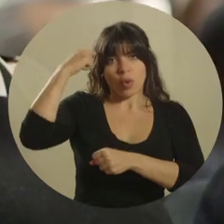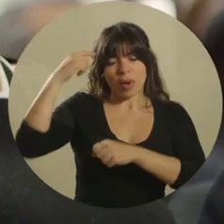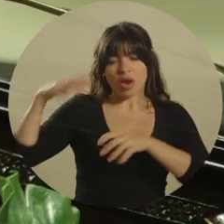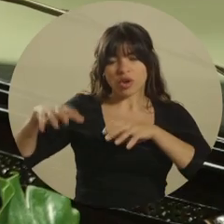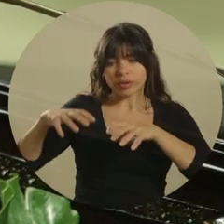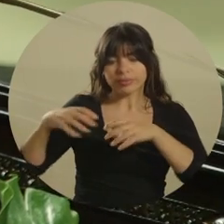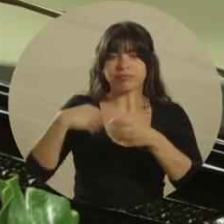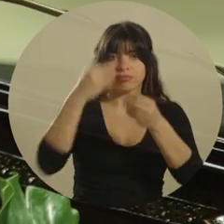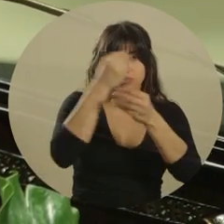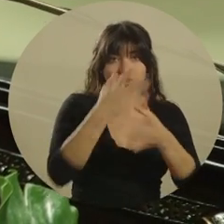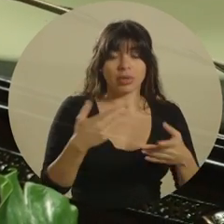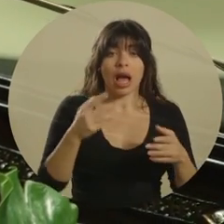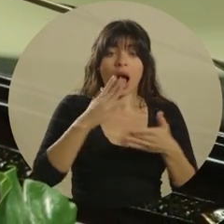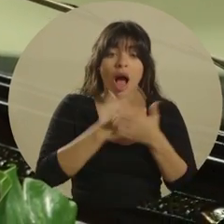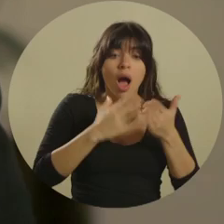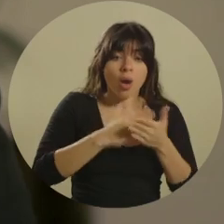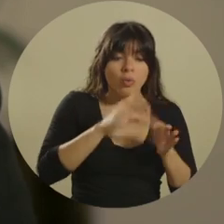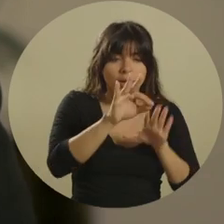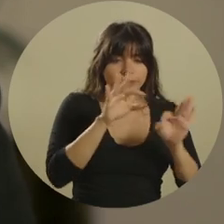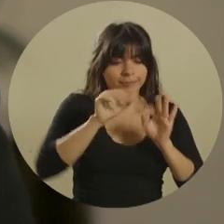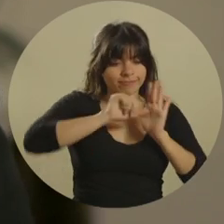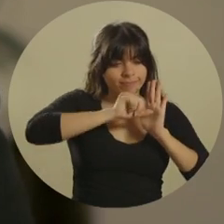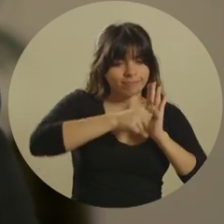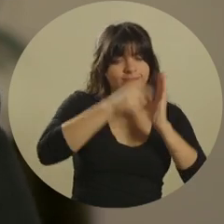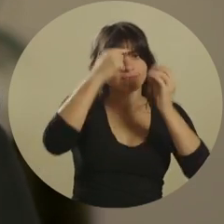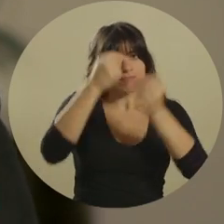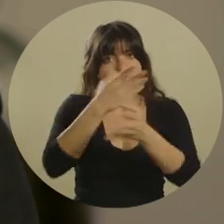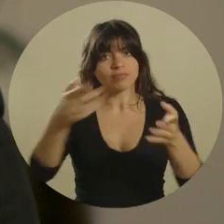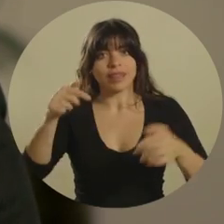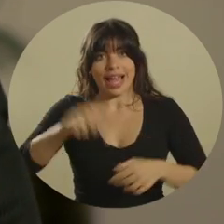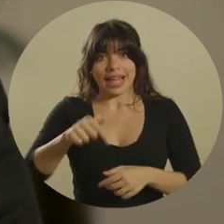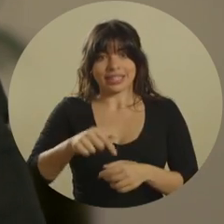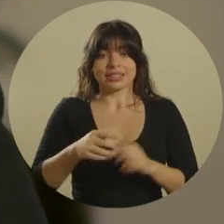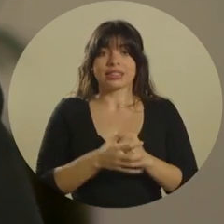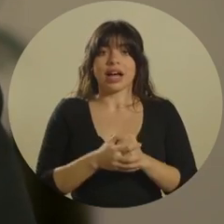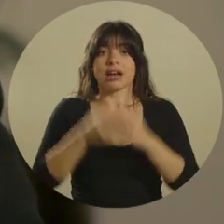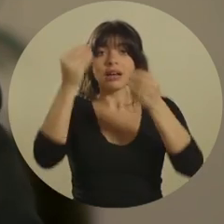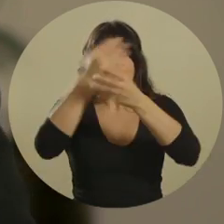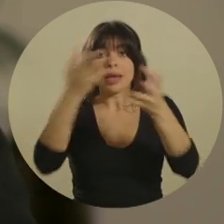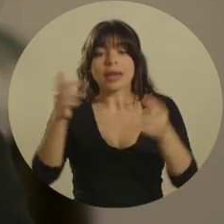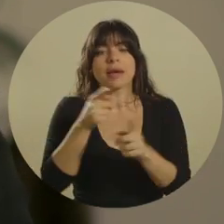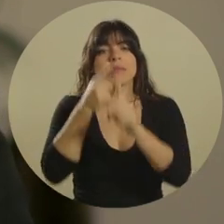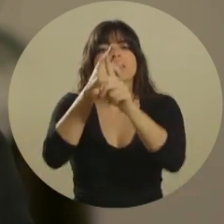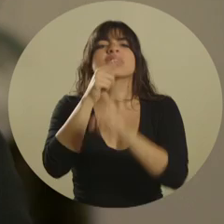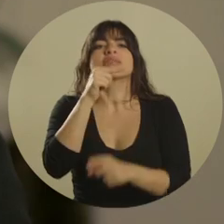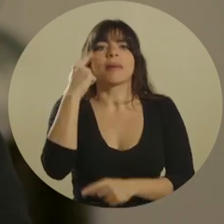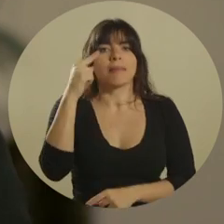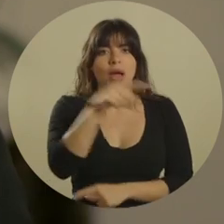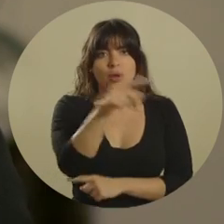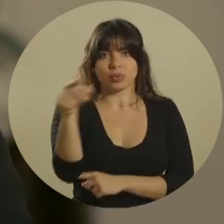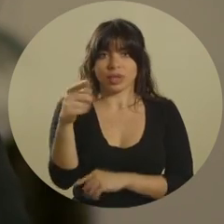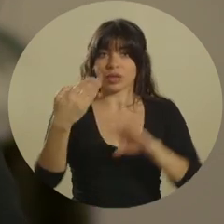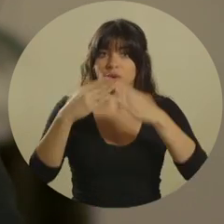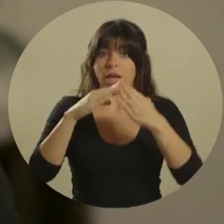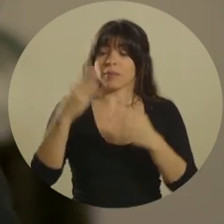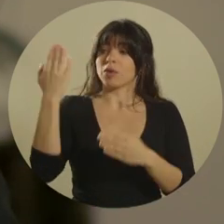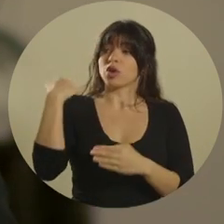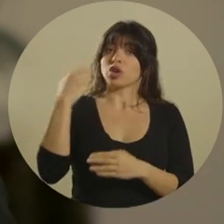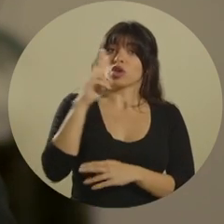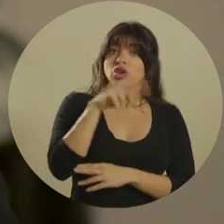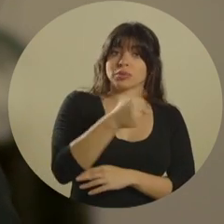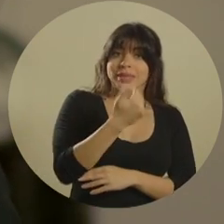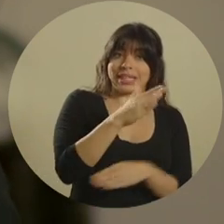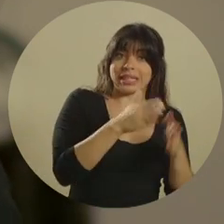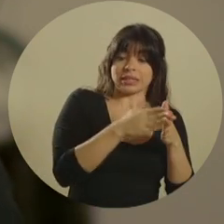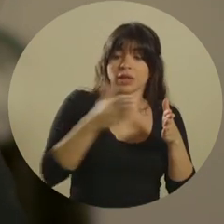y quiero destacar varias de esas acciones en esta cadena que es para usted, ciudadana y ciudadano. Entre el 2015